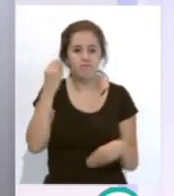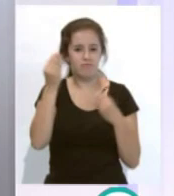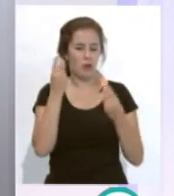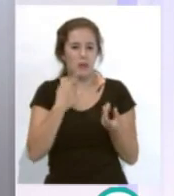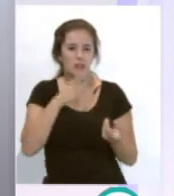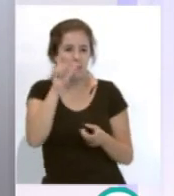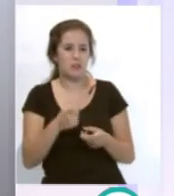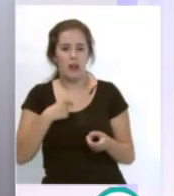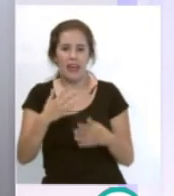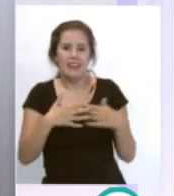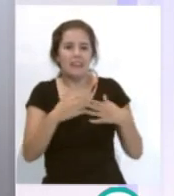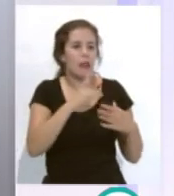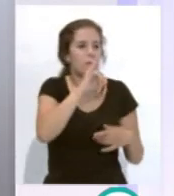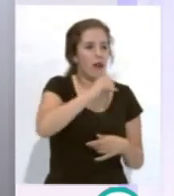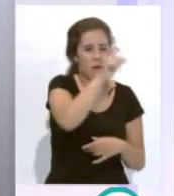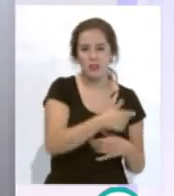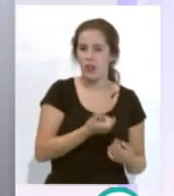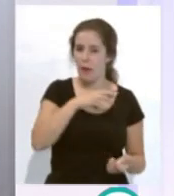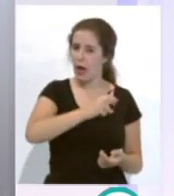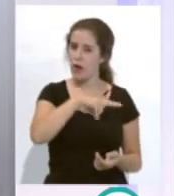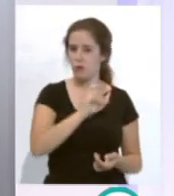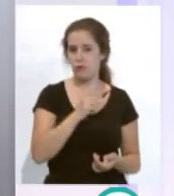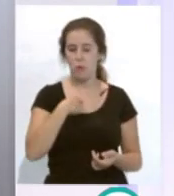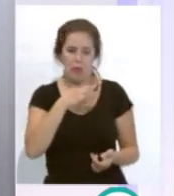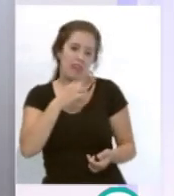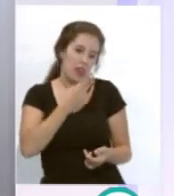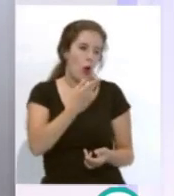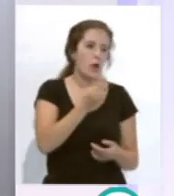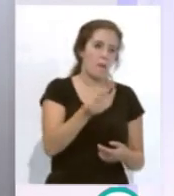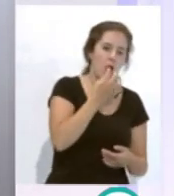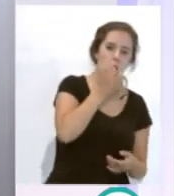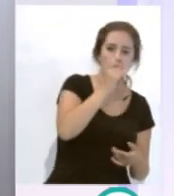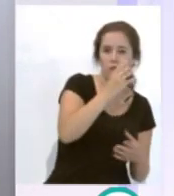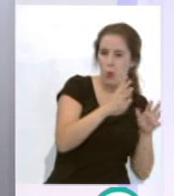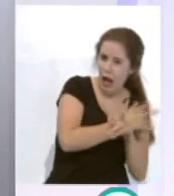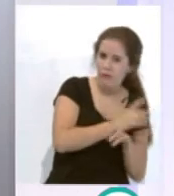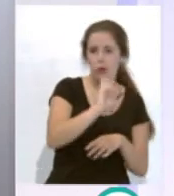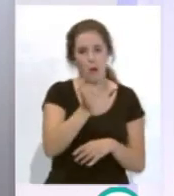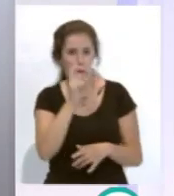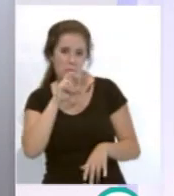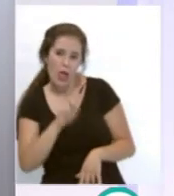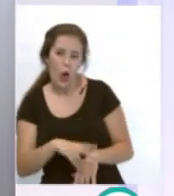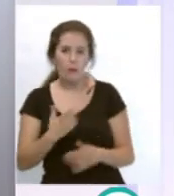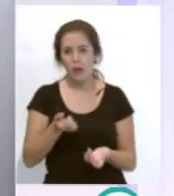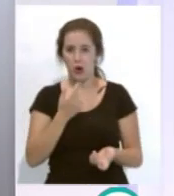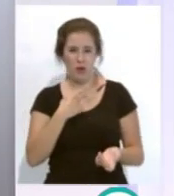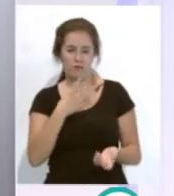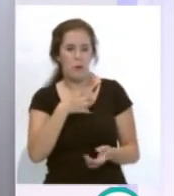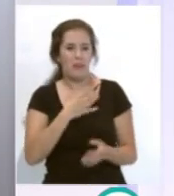a mano. Una cosa es decir, oye, está un poquito peor jugando, un poquito mejor, se ha equivocado aquí, se ha equivocado aquí. Pero es imposible tratar a